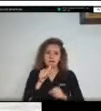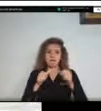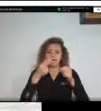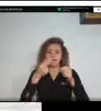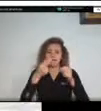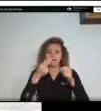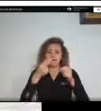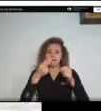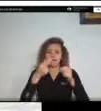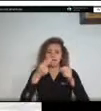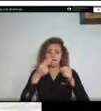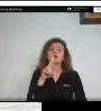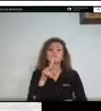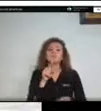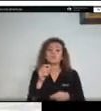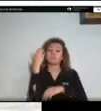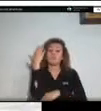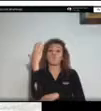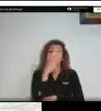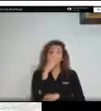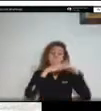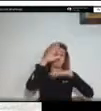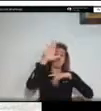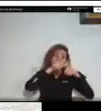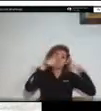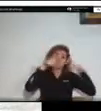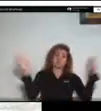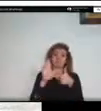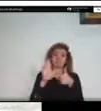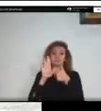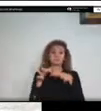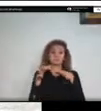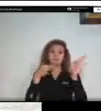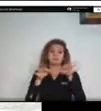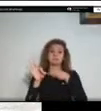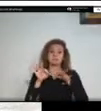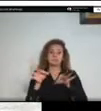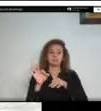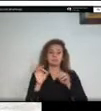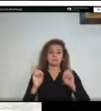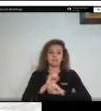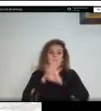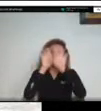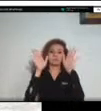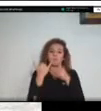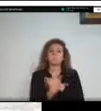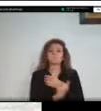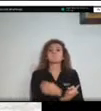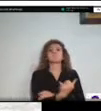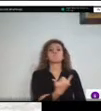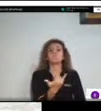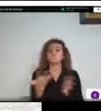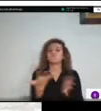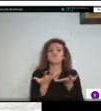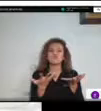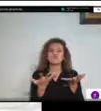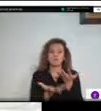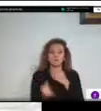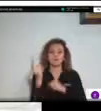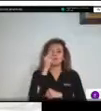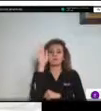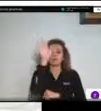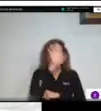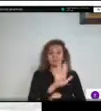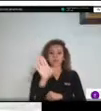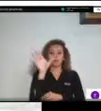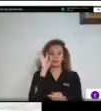permito precisarles un poco que nosotros estamos dentro de el territorio nacional como pueden